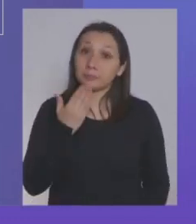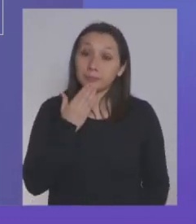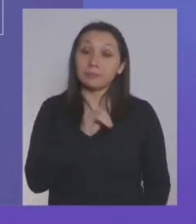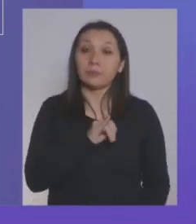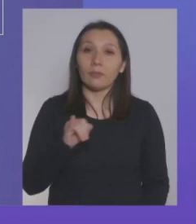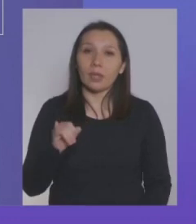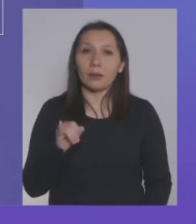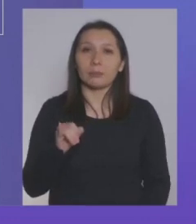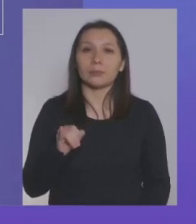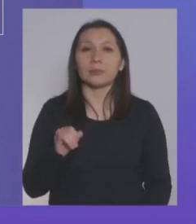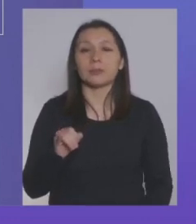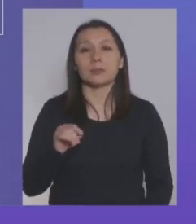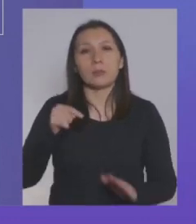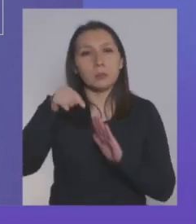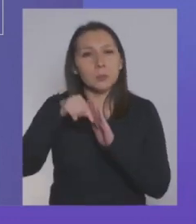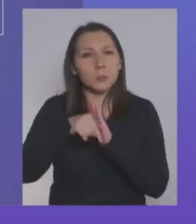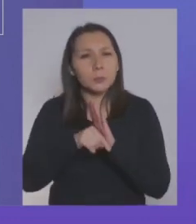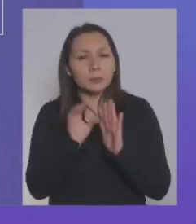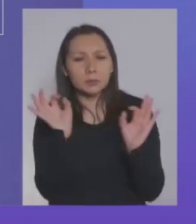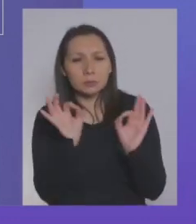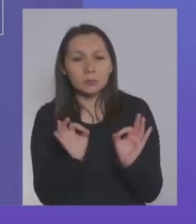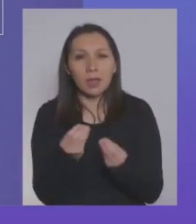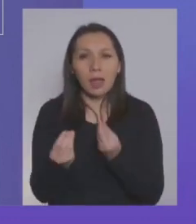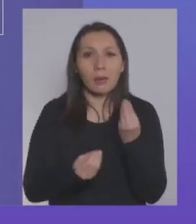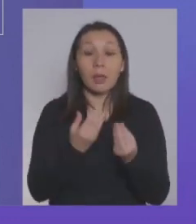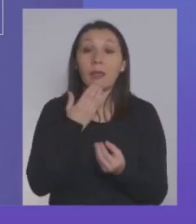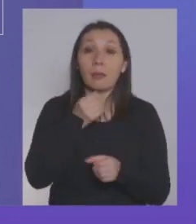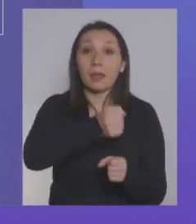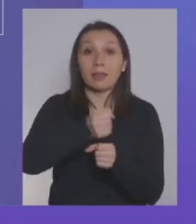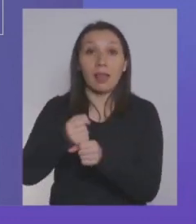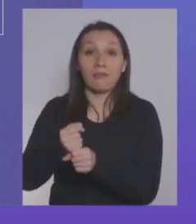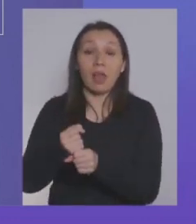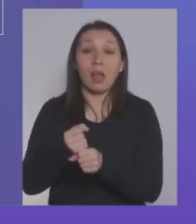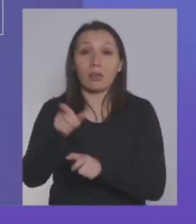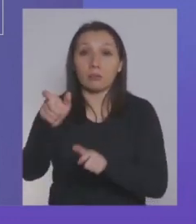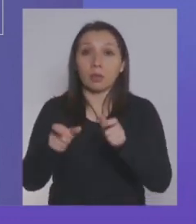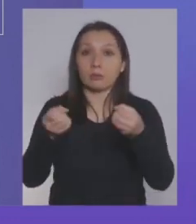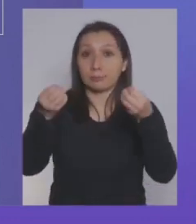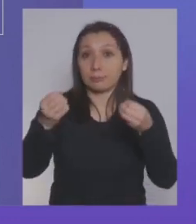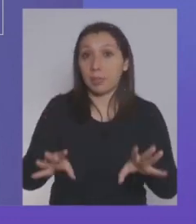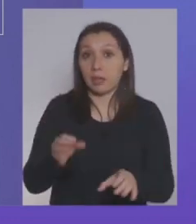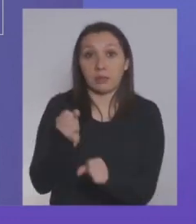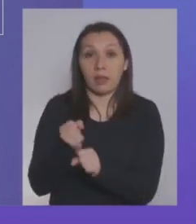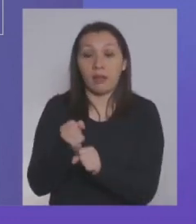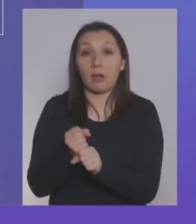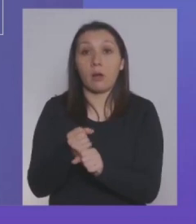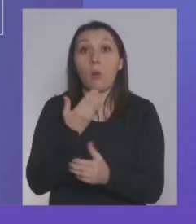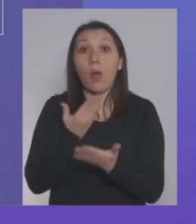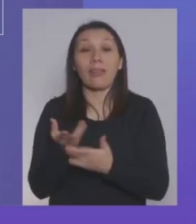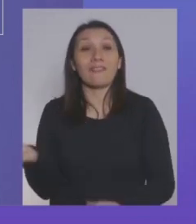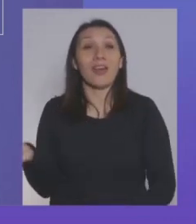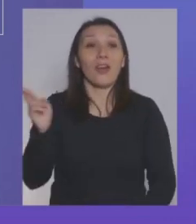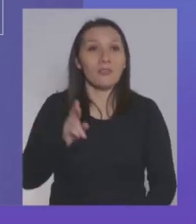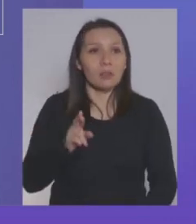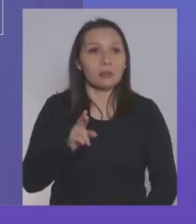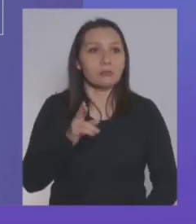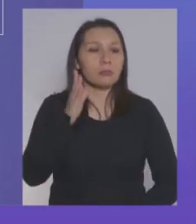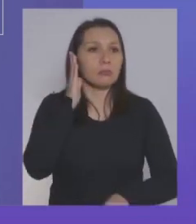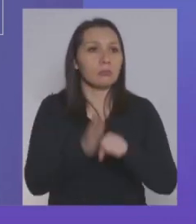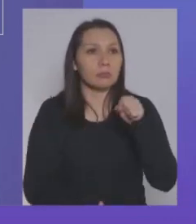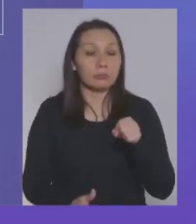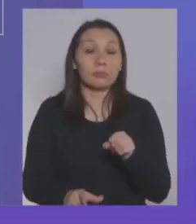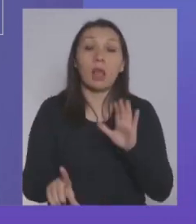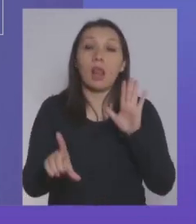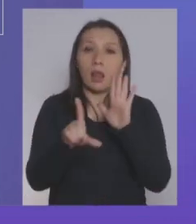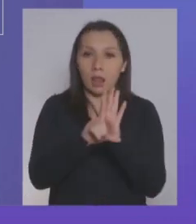después hacer un análisis un poquito más fino de qué ha pasado también con trabajadores que efectivamente han perdido su puesto de trabajo una vez que han vuelto y que la ley